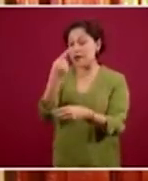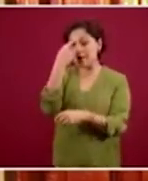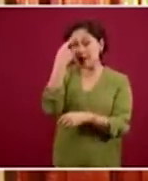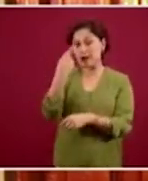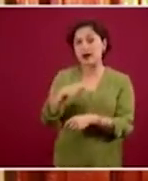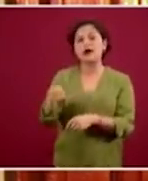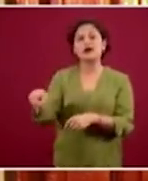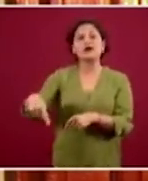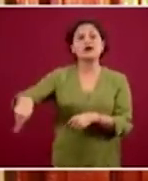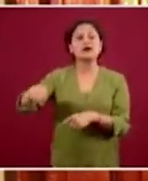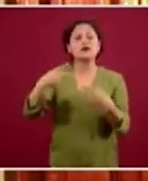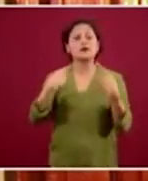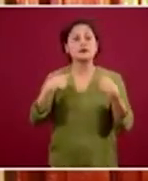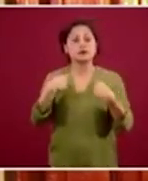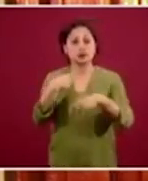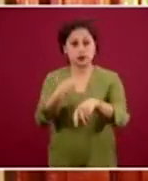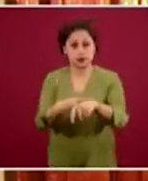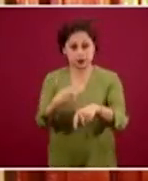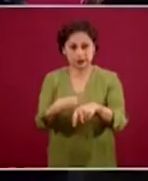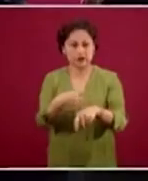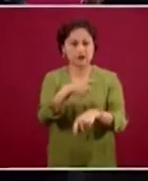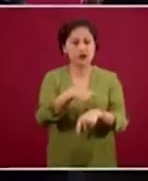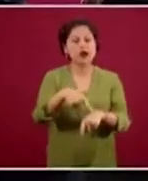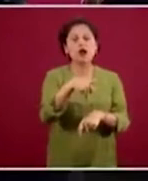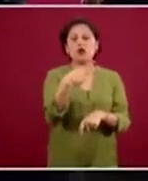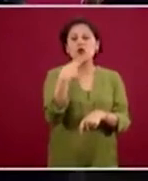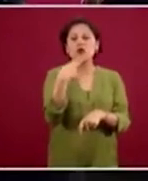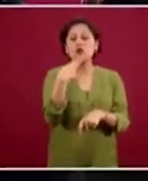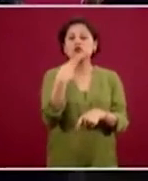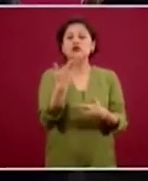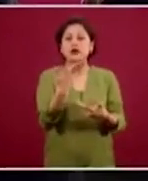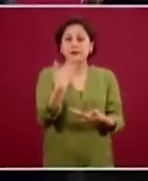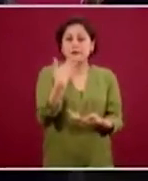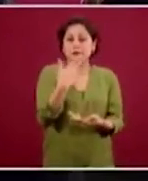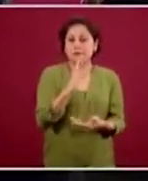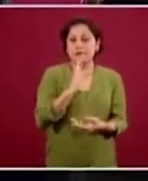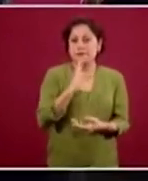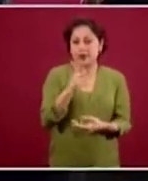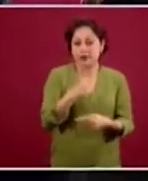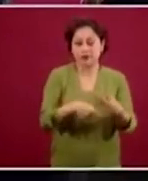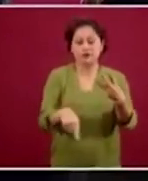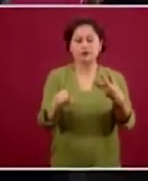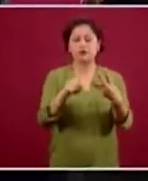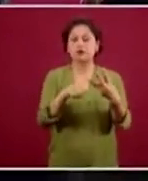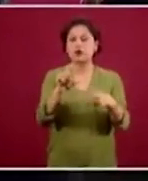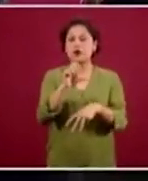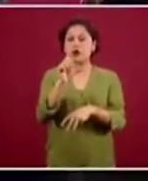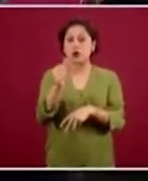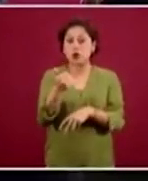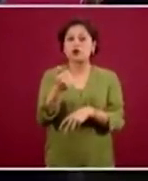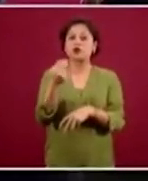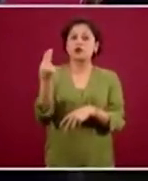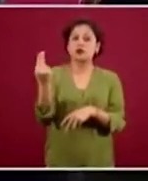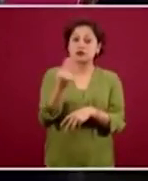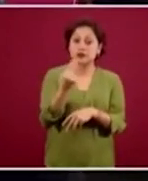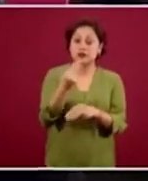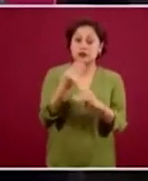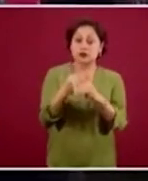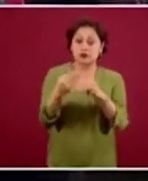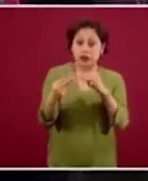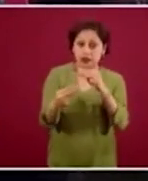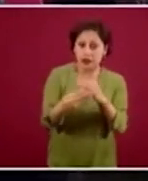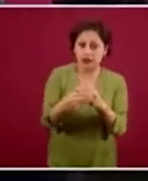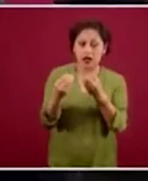para optimizar estas reservas o abasto. Suministro de materiales y equipos para el proceso de bancos de sangre.